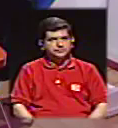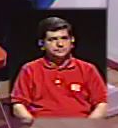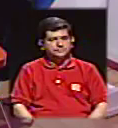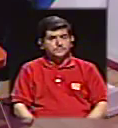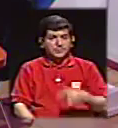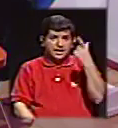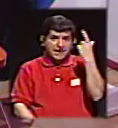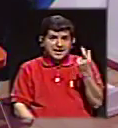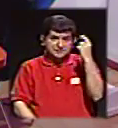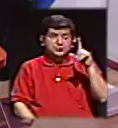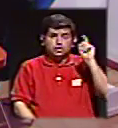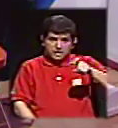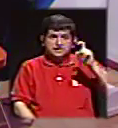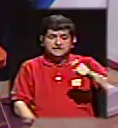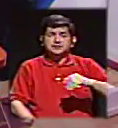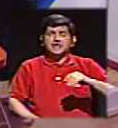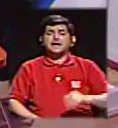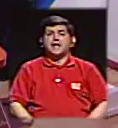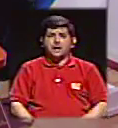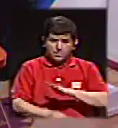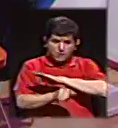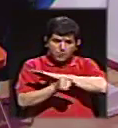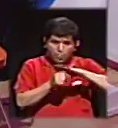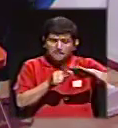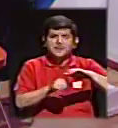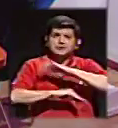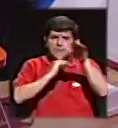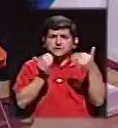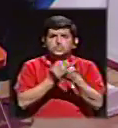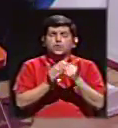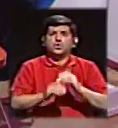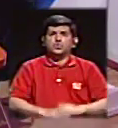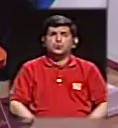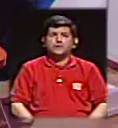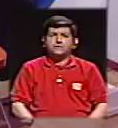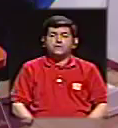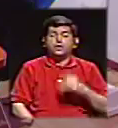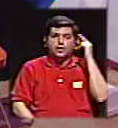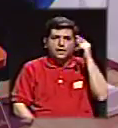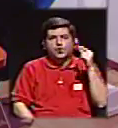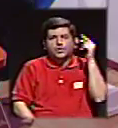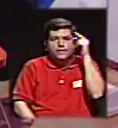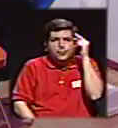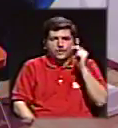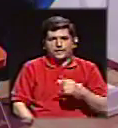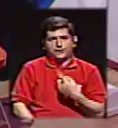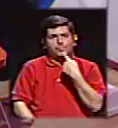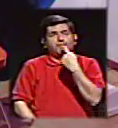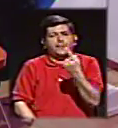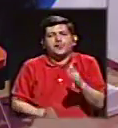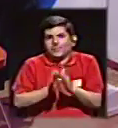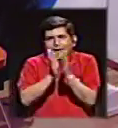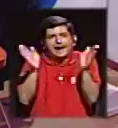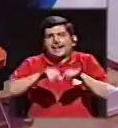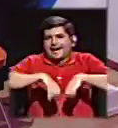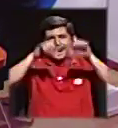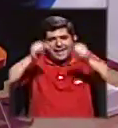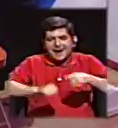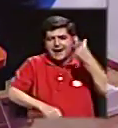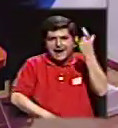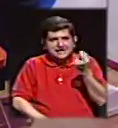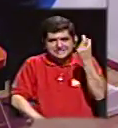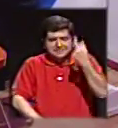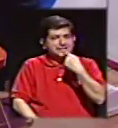Las pensiones deberían alcanzar si realmente se hace el trabajo. Pero esas pensiones. No, obviamente, no digo yo, en general, el sistema de